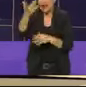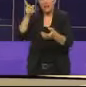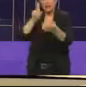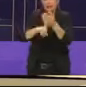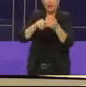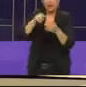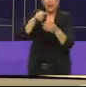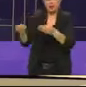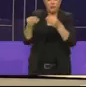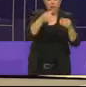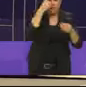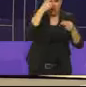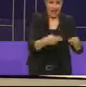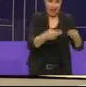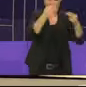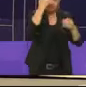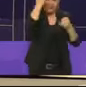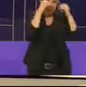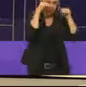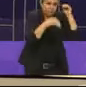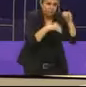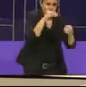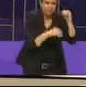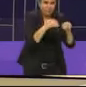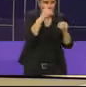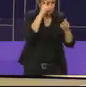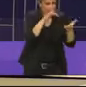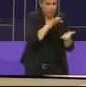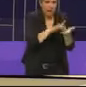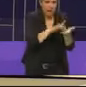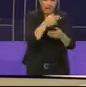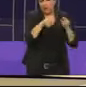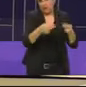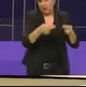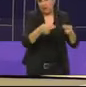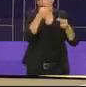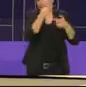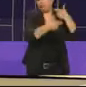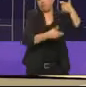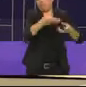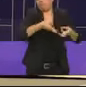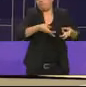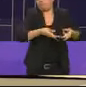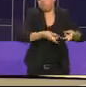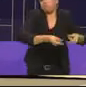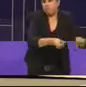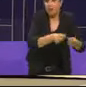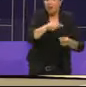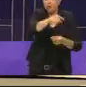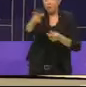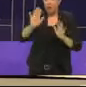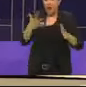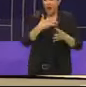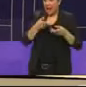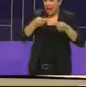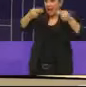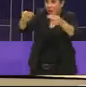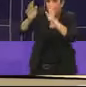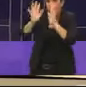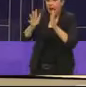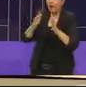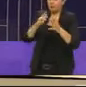una incubadora a desarrollar esa gran idea y a los que tienen ya un negocio los vamos a ayudar con las aceleradoras